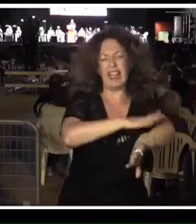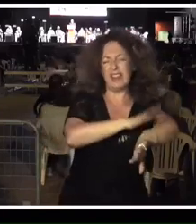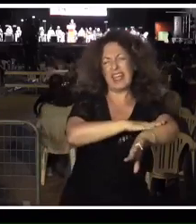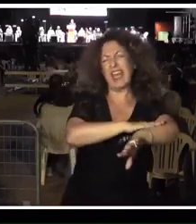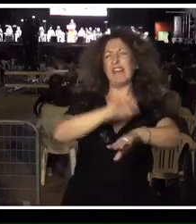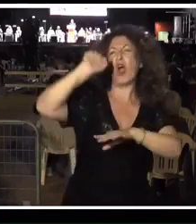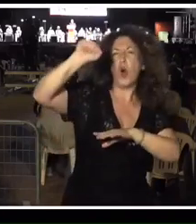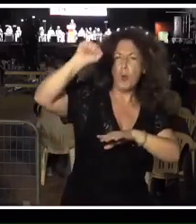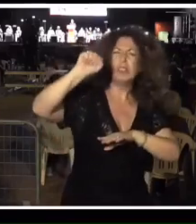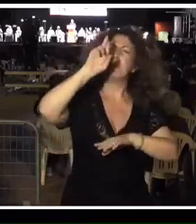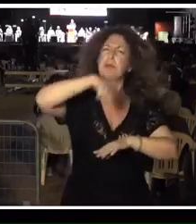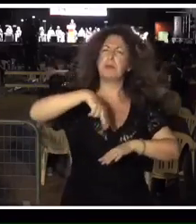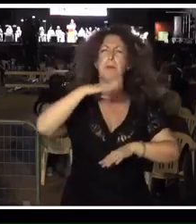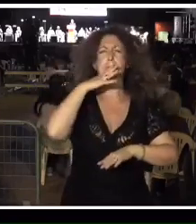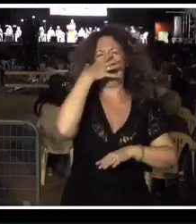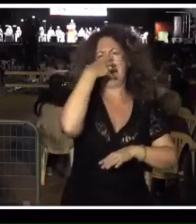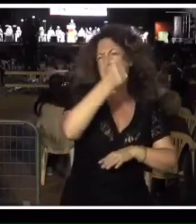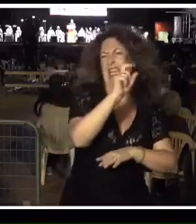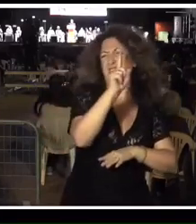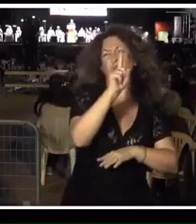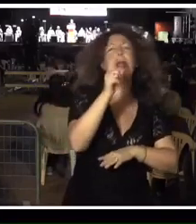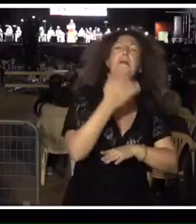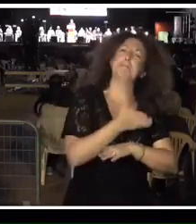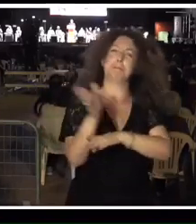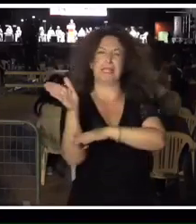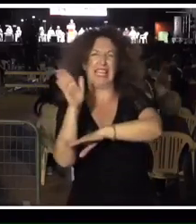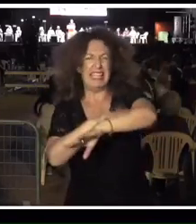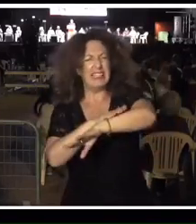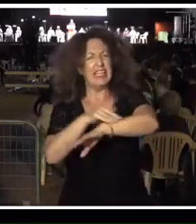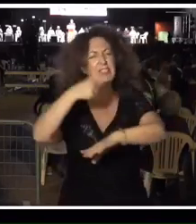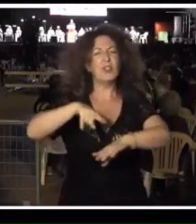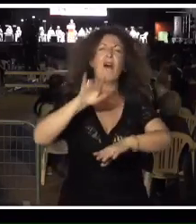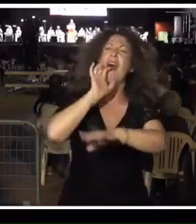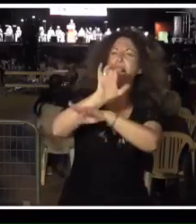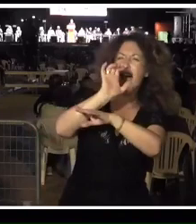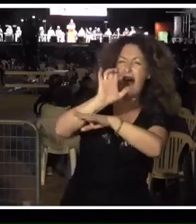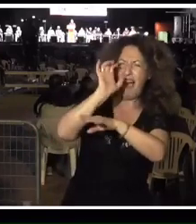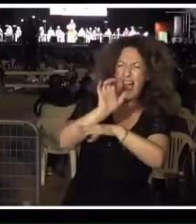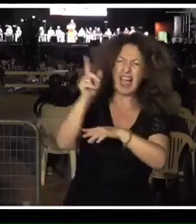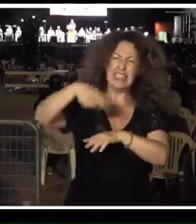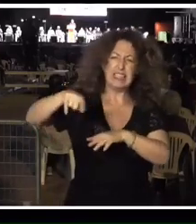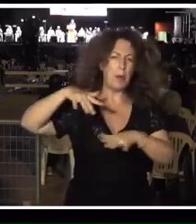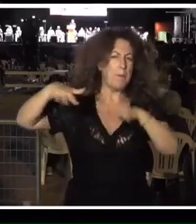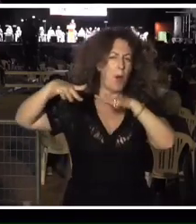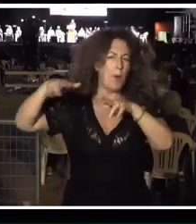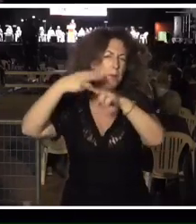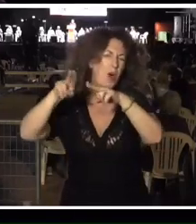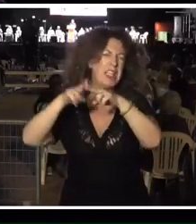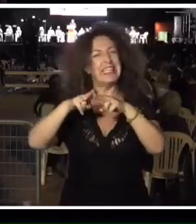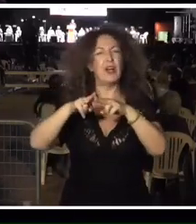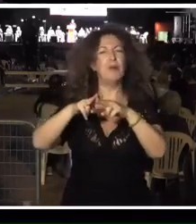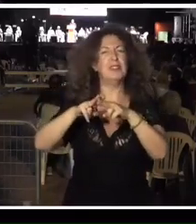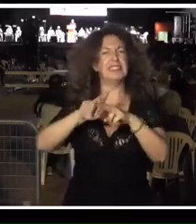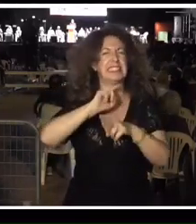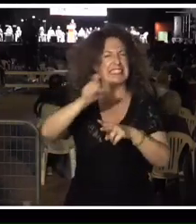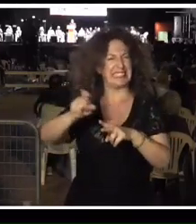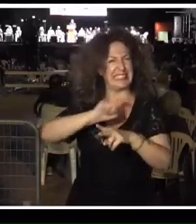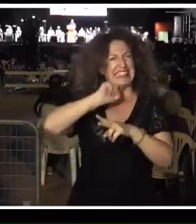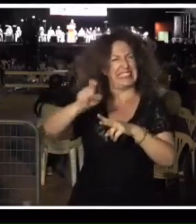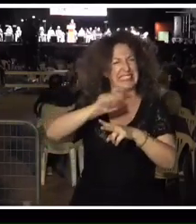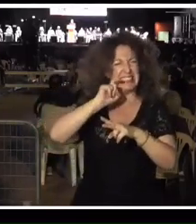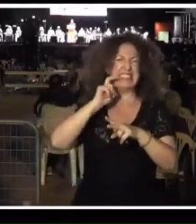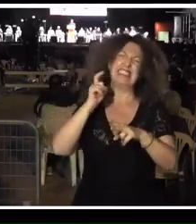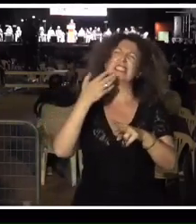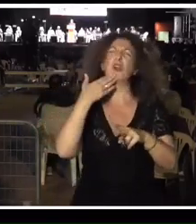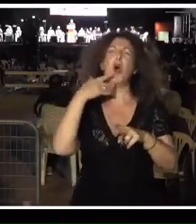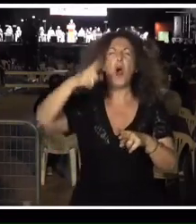la izquierda del Partido Socialista, cómo intentaban criminalizar un movimiento político y cómo intentaban vender que estaban caducadas